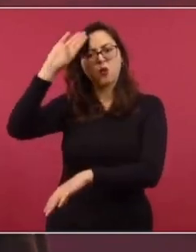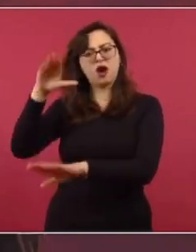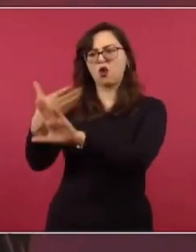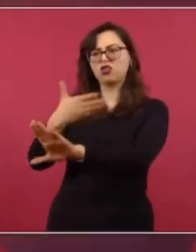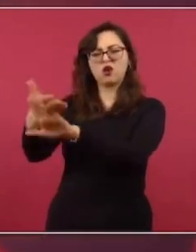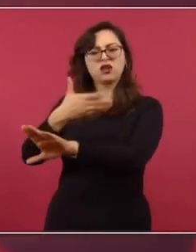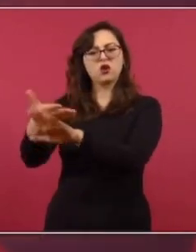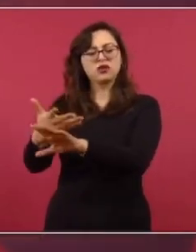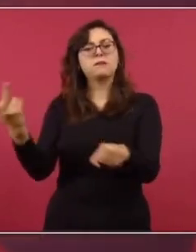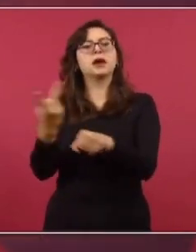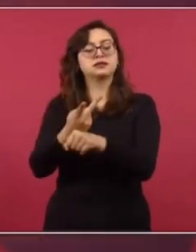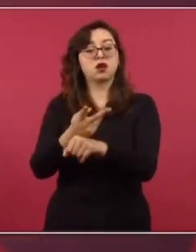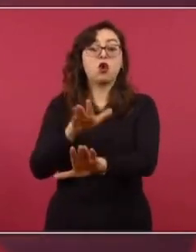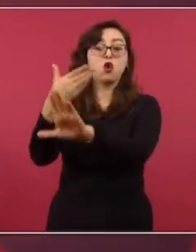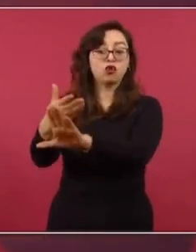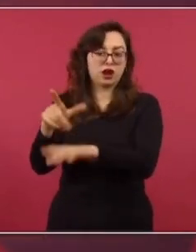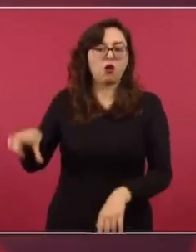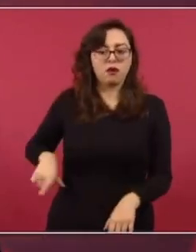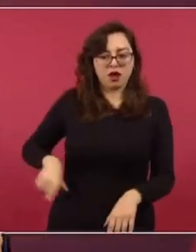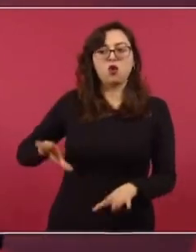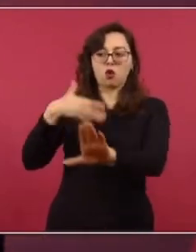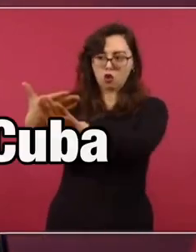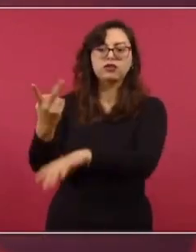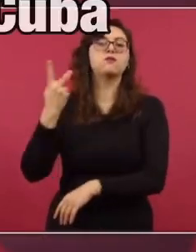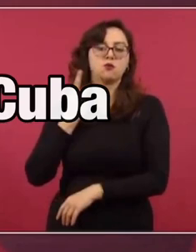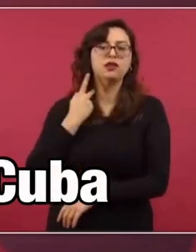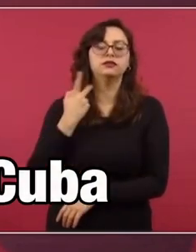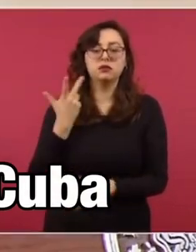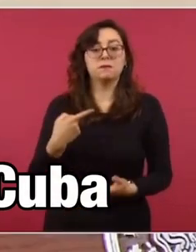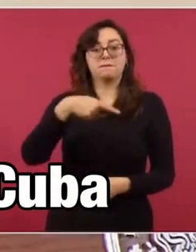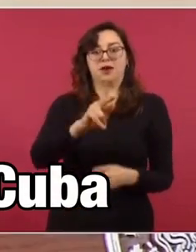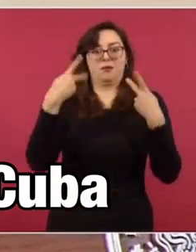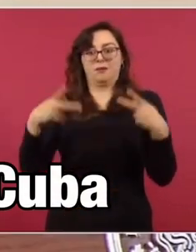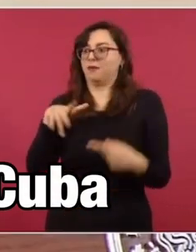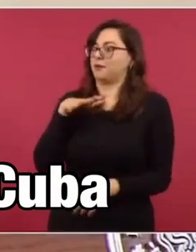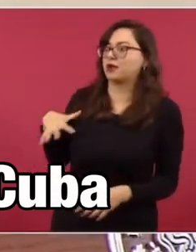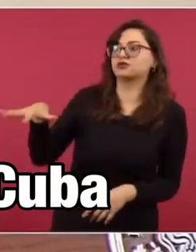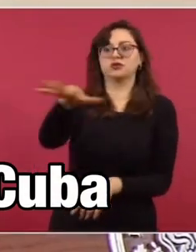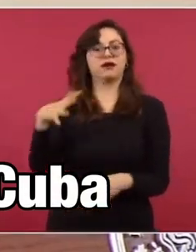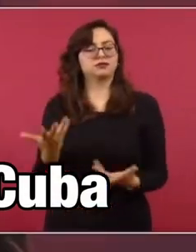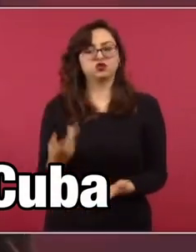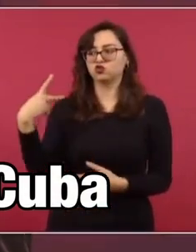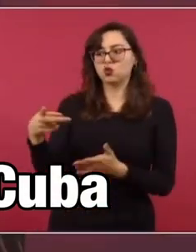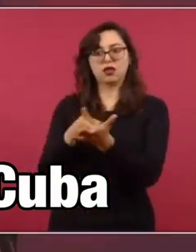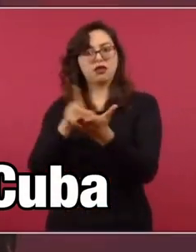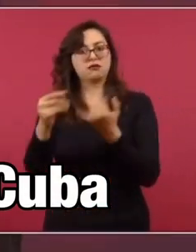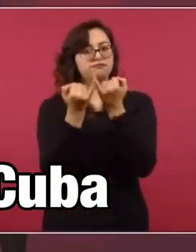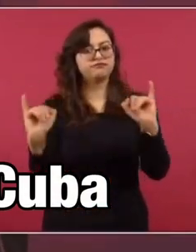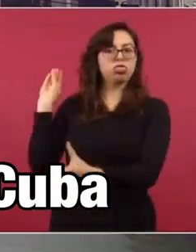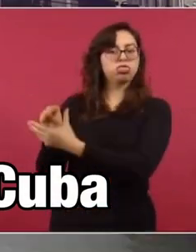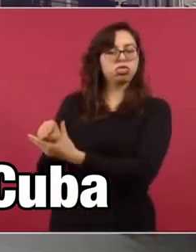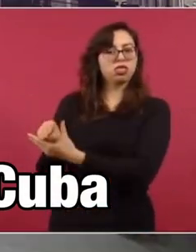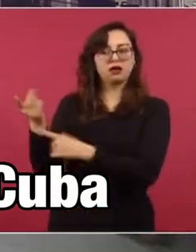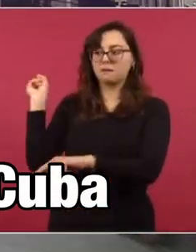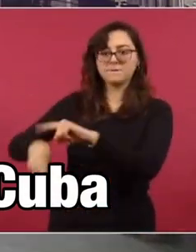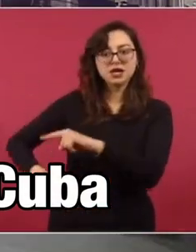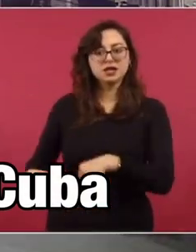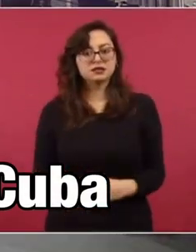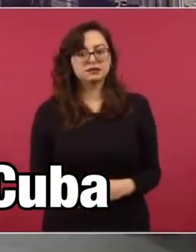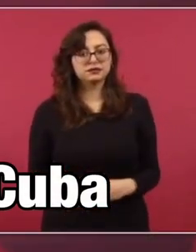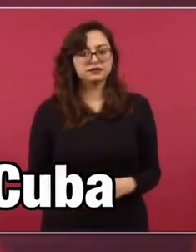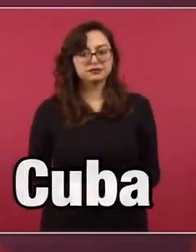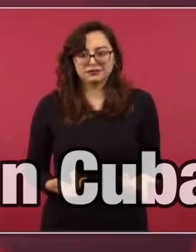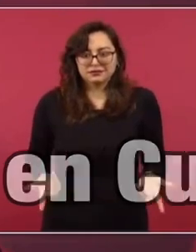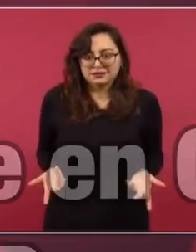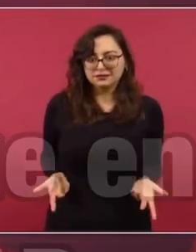nulifica el derecho de los pueblos actuar con independencia y con libertad. ¿Qué culpa tienen